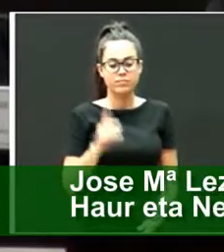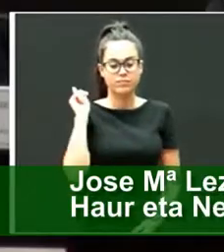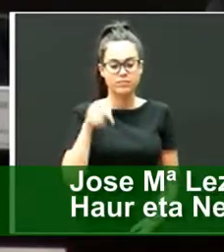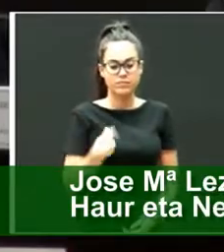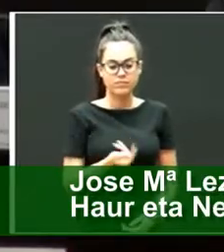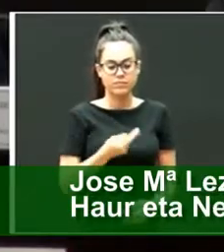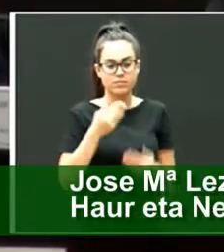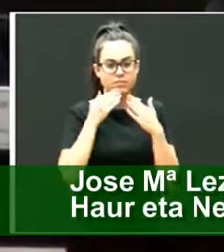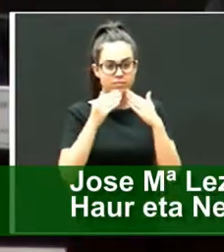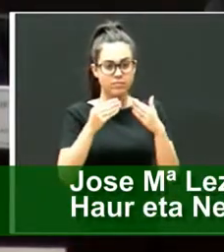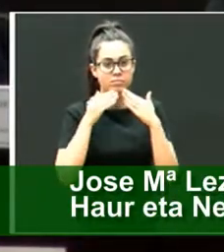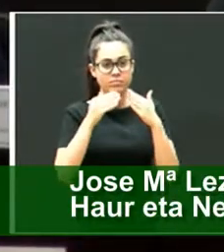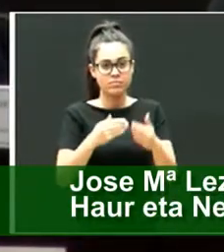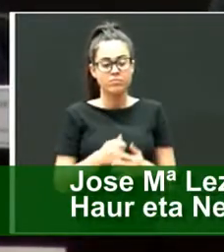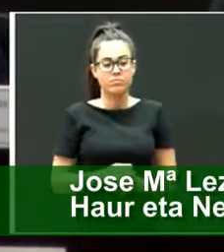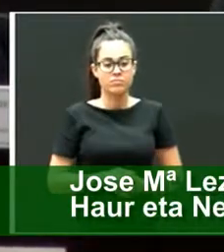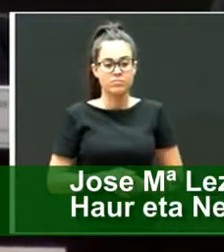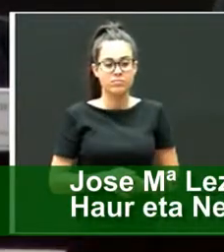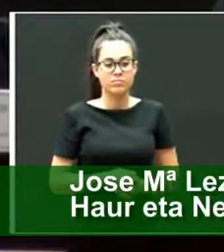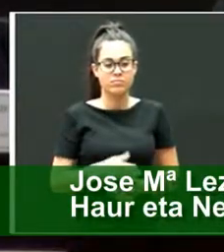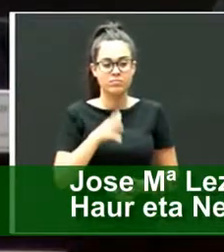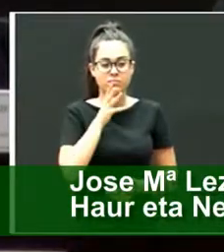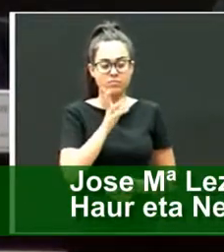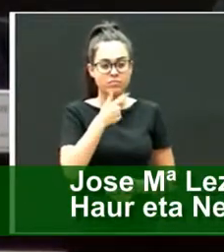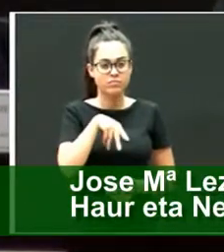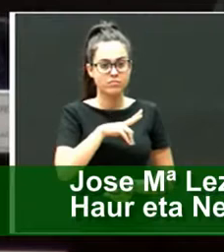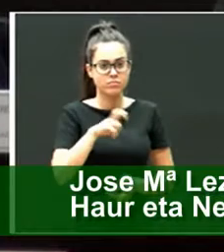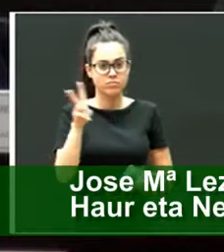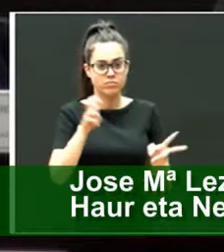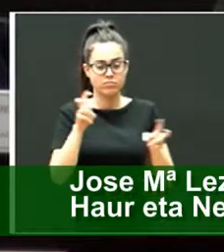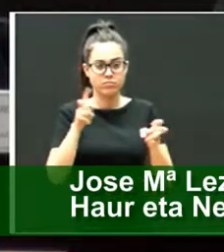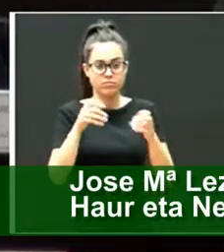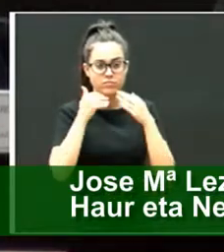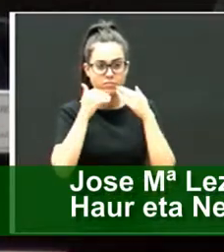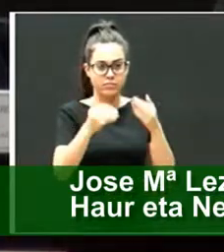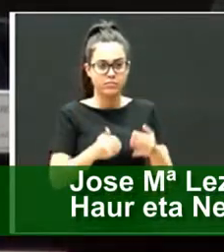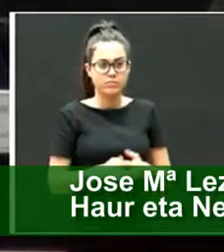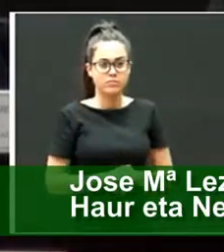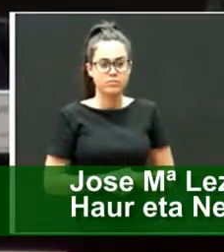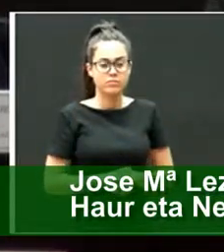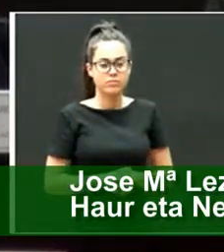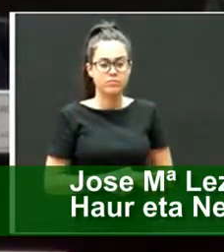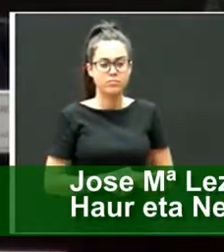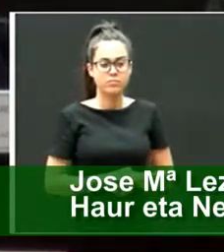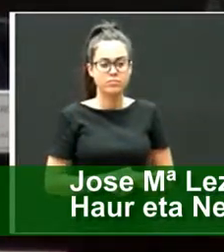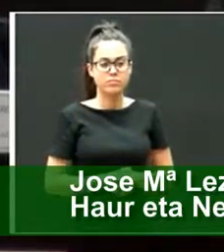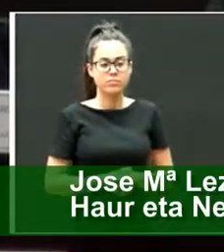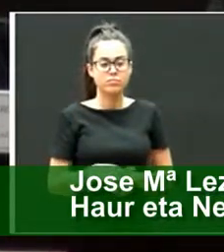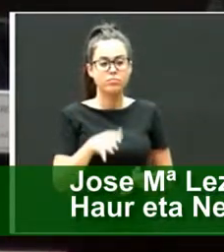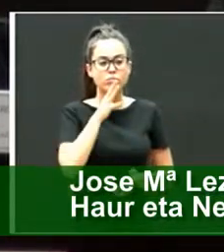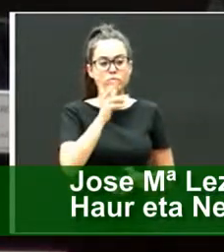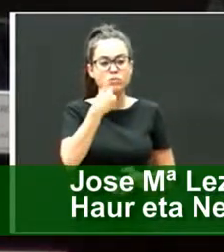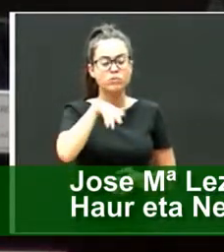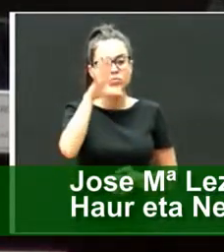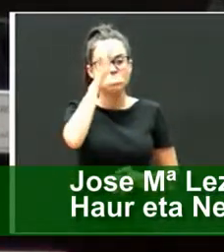horregoten saretenei, bueno, ba, arreta prestatxe agatik.